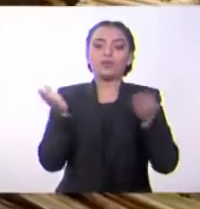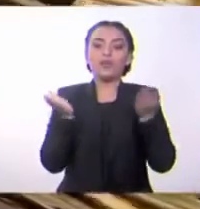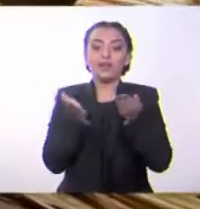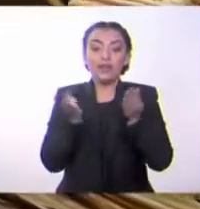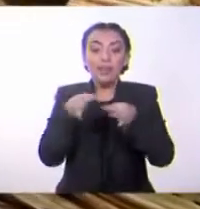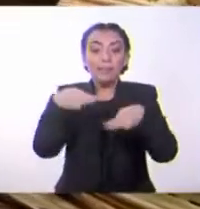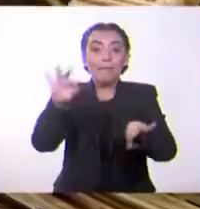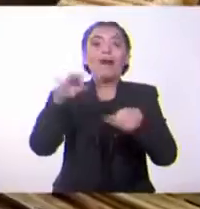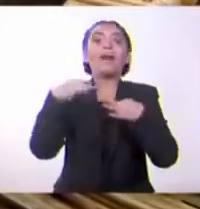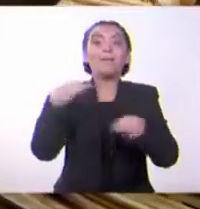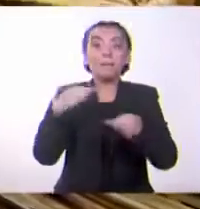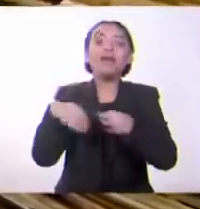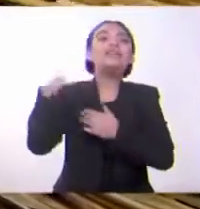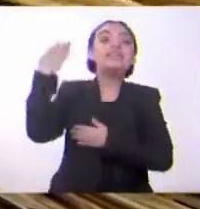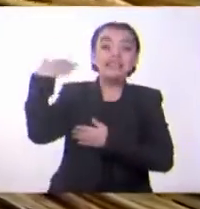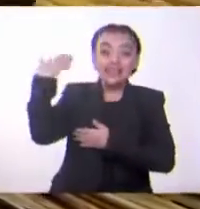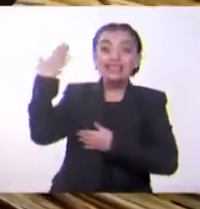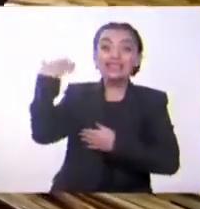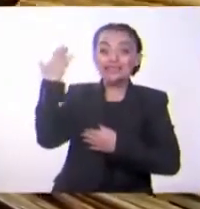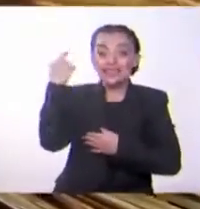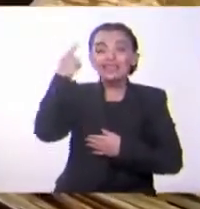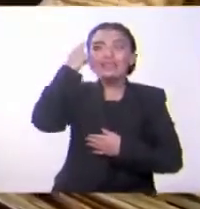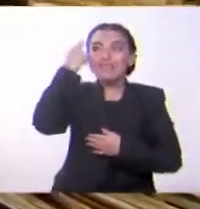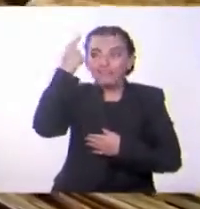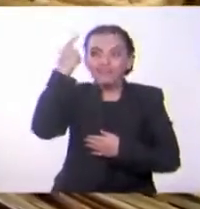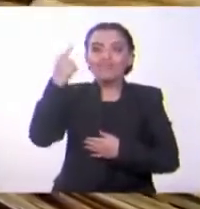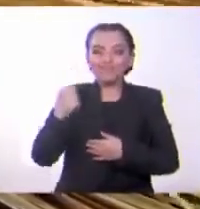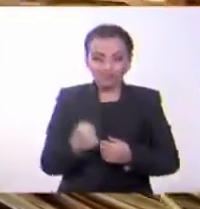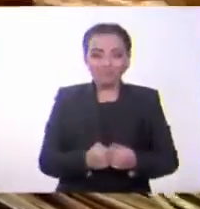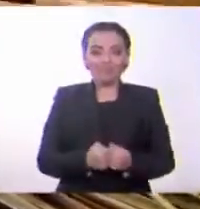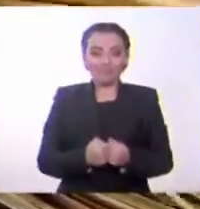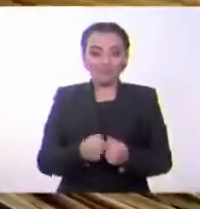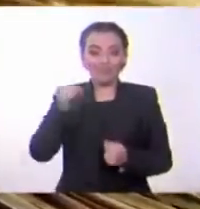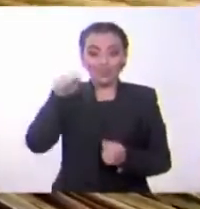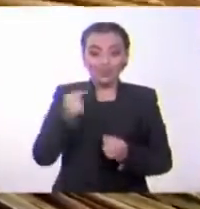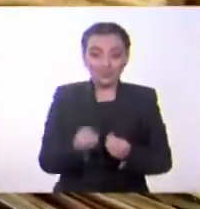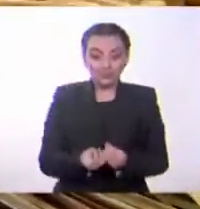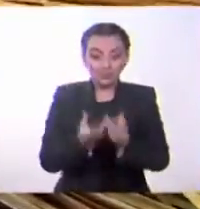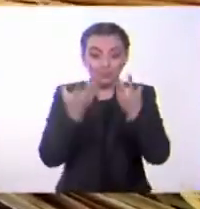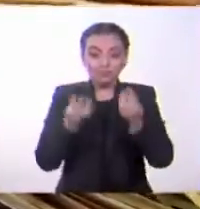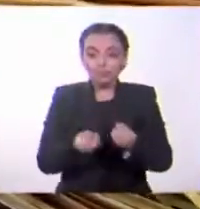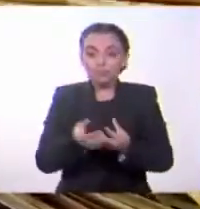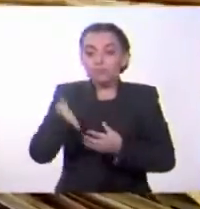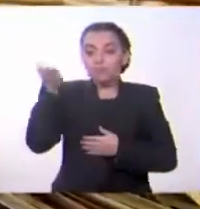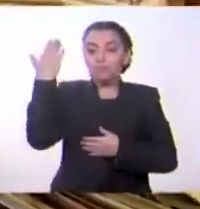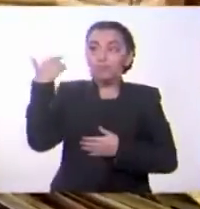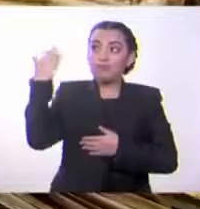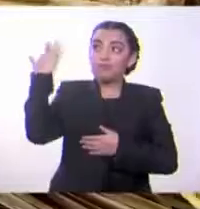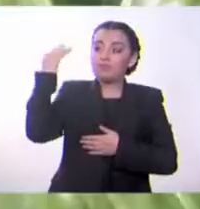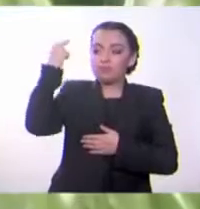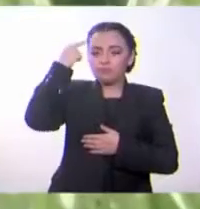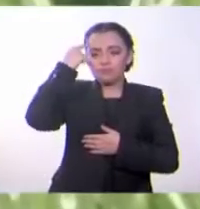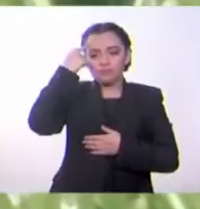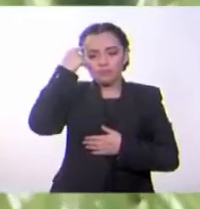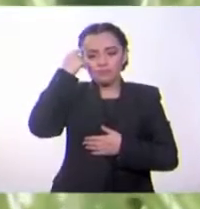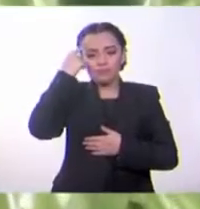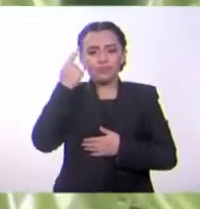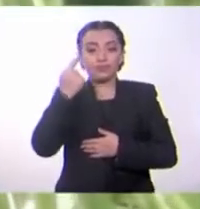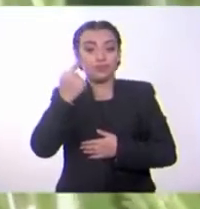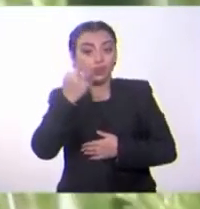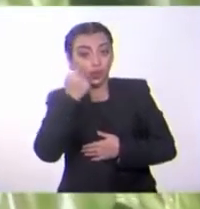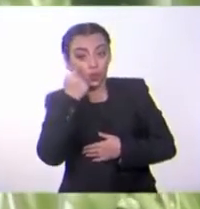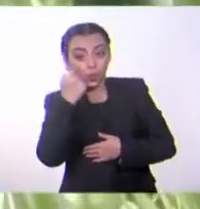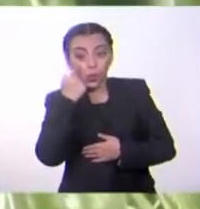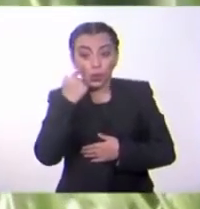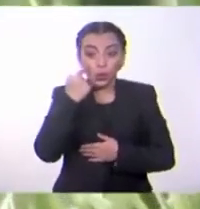de bambú, por lo cual esta planta cambió completamente la historia de la humanidad. Piensa un poco, ¿dónde podríamos